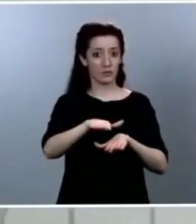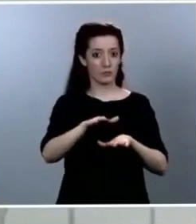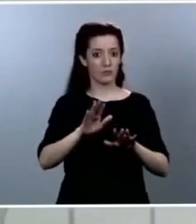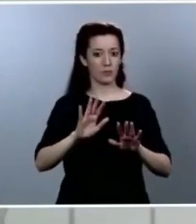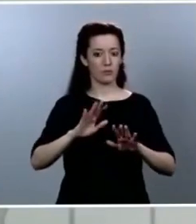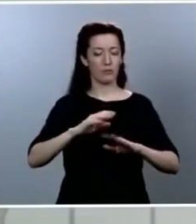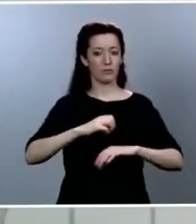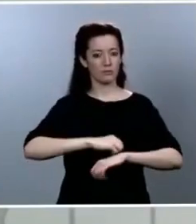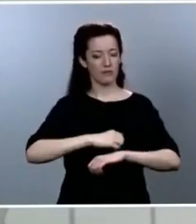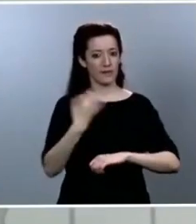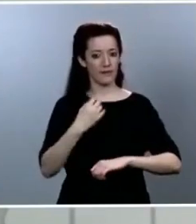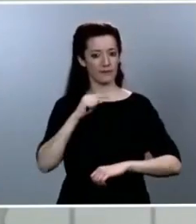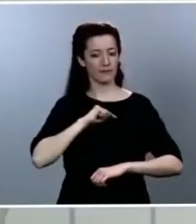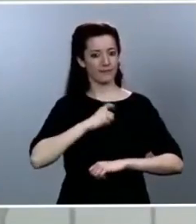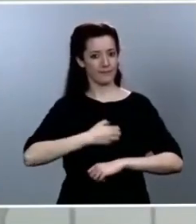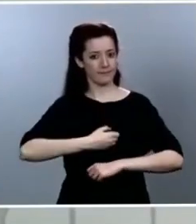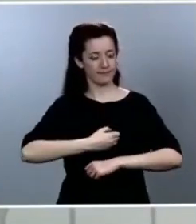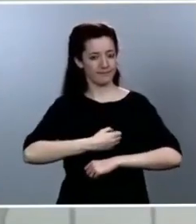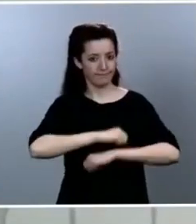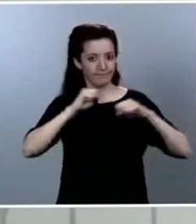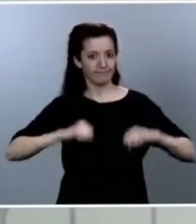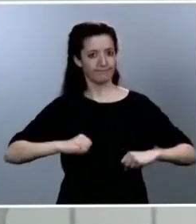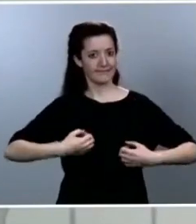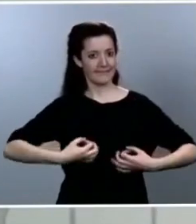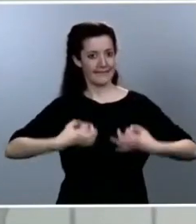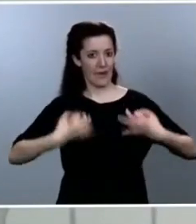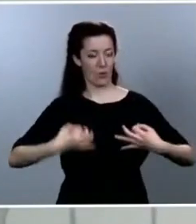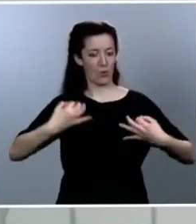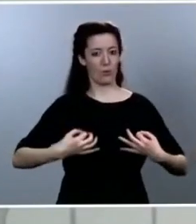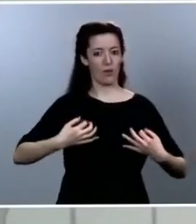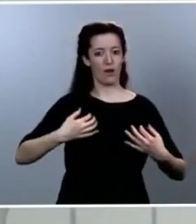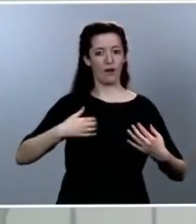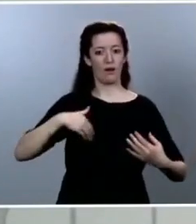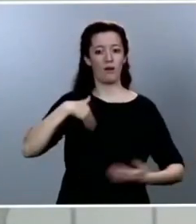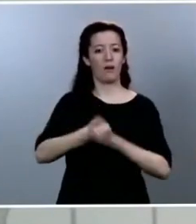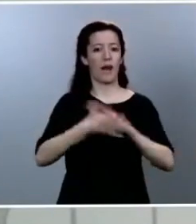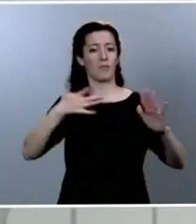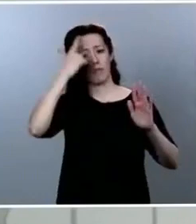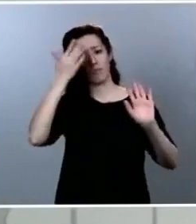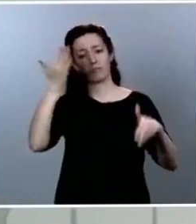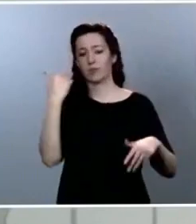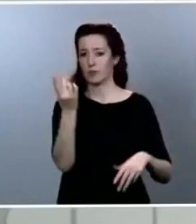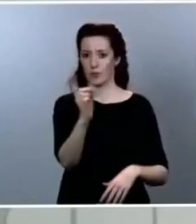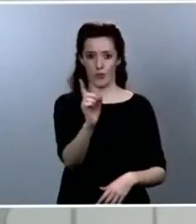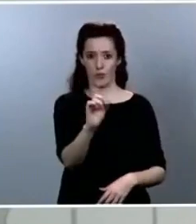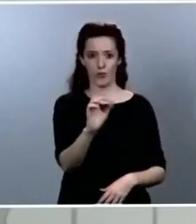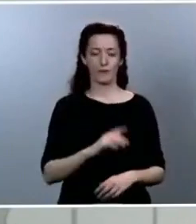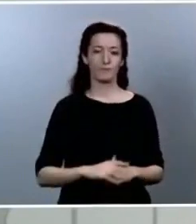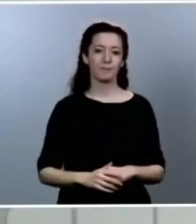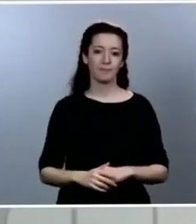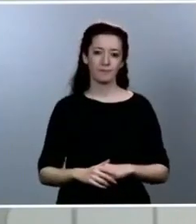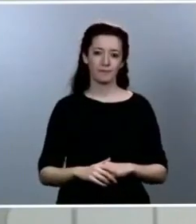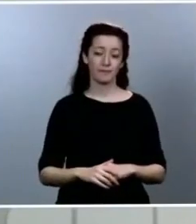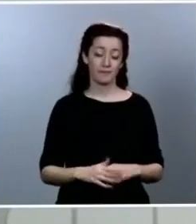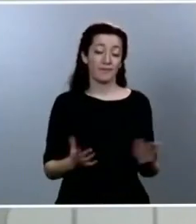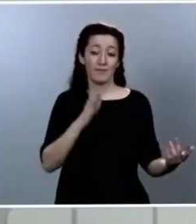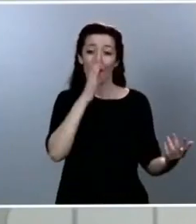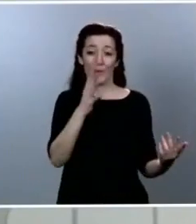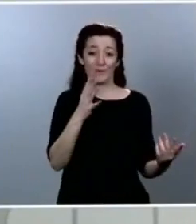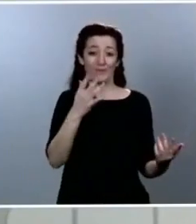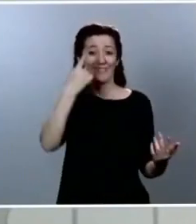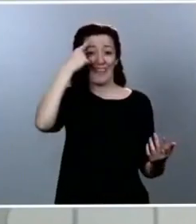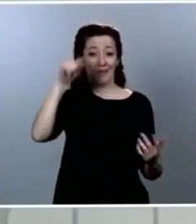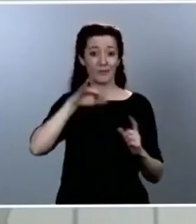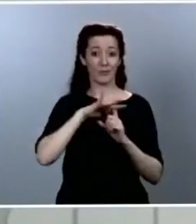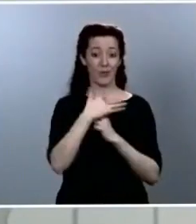Conscientes en todo momento de la situación propia, pero también de la situación de todos los demás. Recuerdo, somos